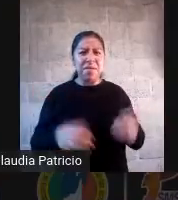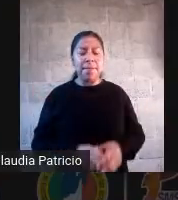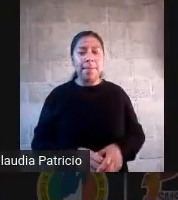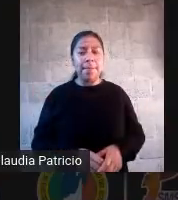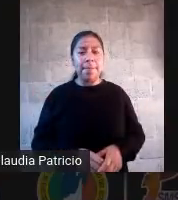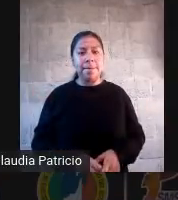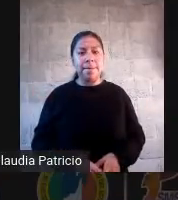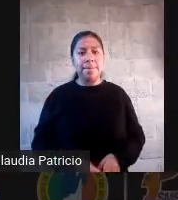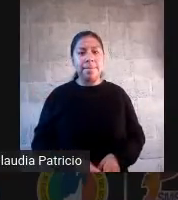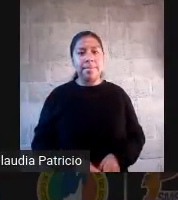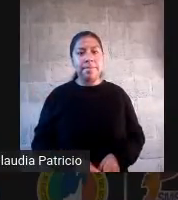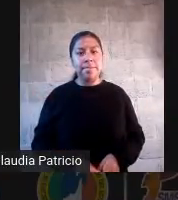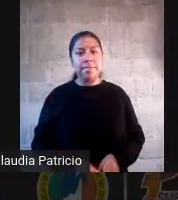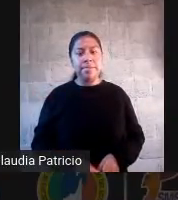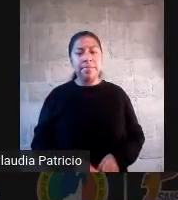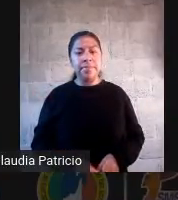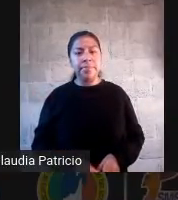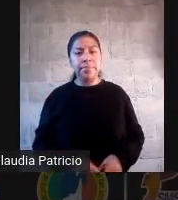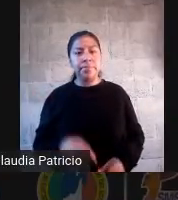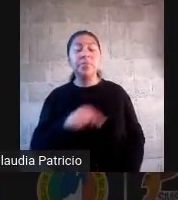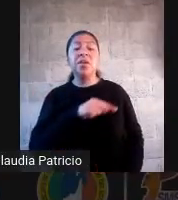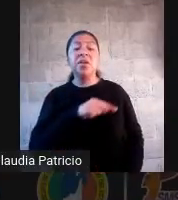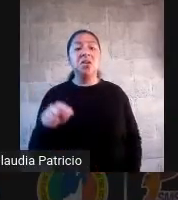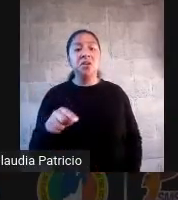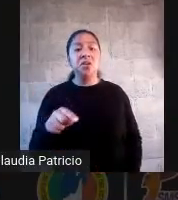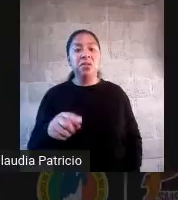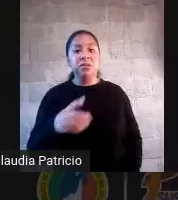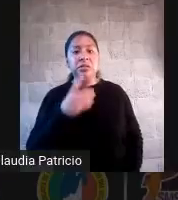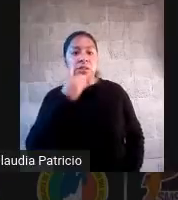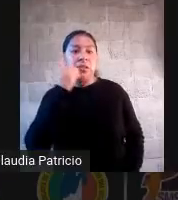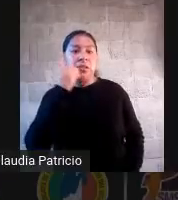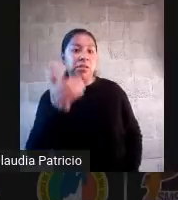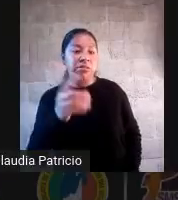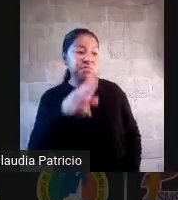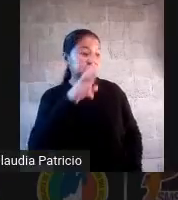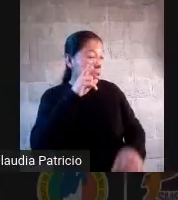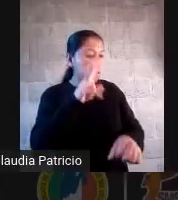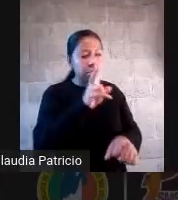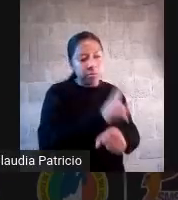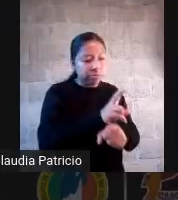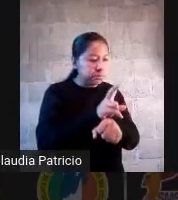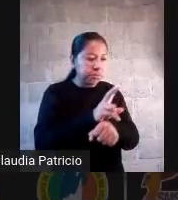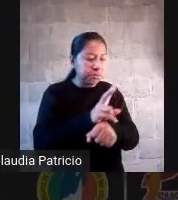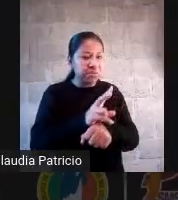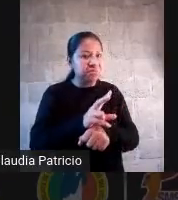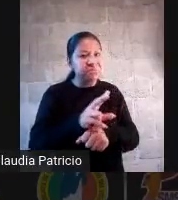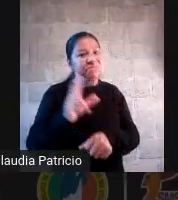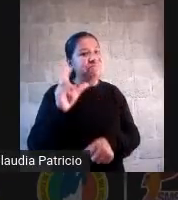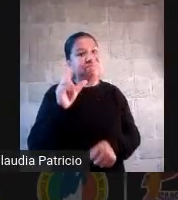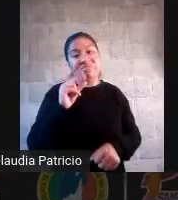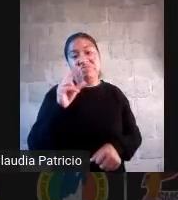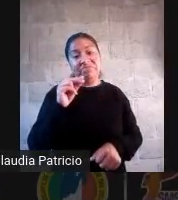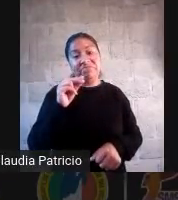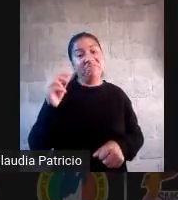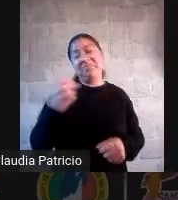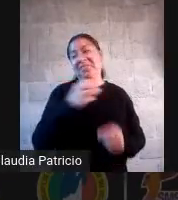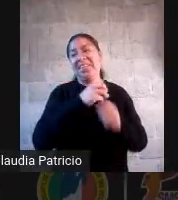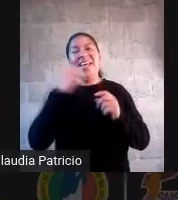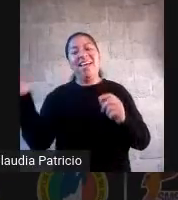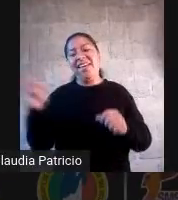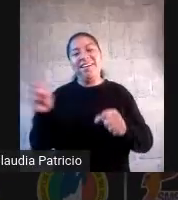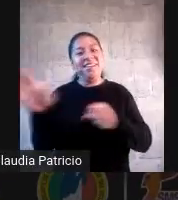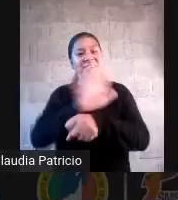bien saben, indicación dada y no supervisada, se la lleva la pandemia, ok,